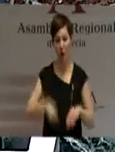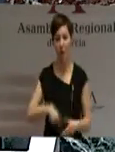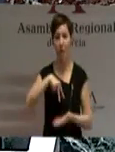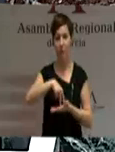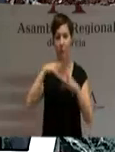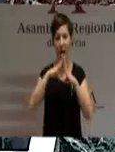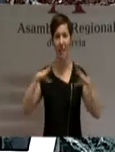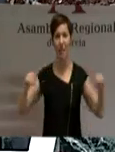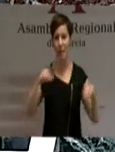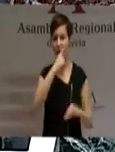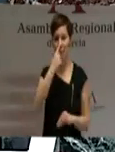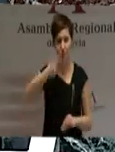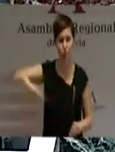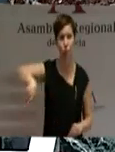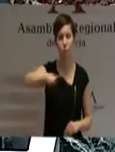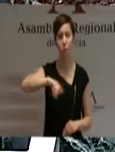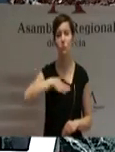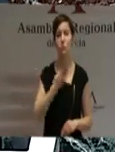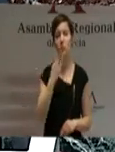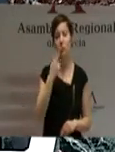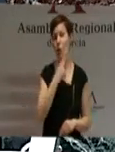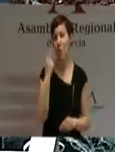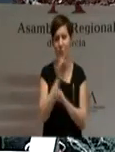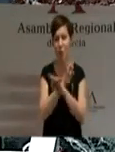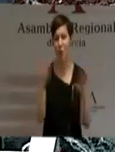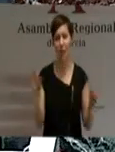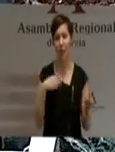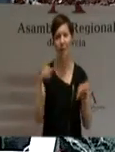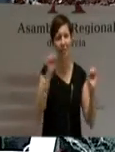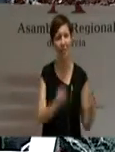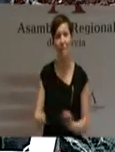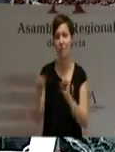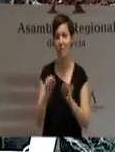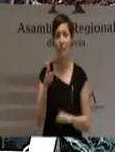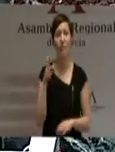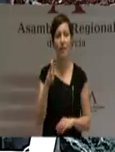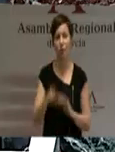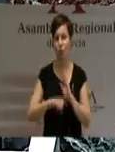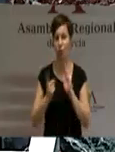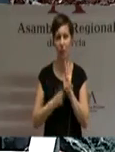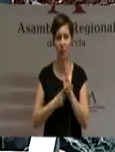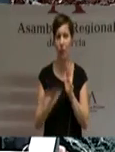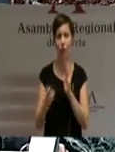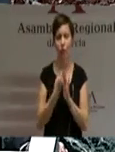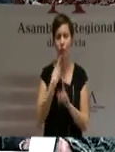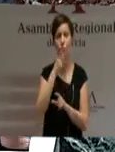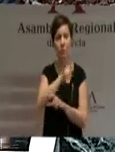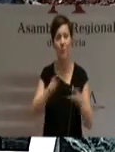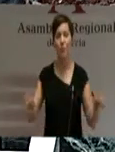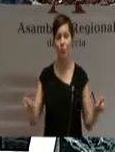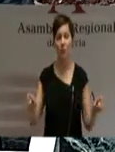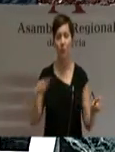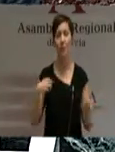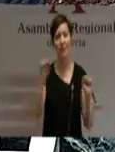que protegerá con toda firmeza la defensa de los derechos, aspiraciones y reivindicaciones de esta región, pero que también defenderé con la